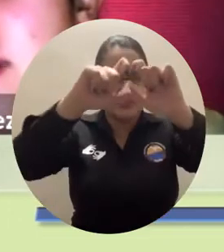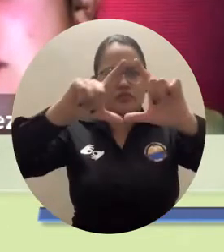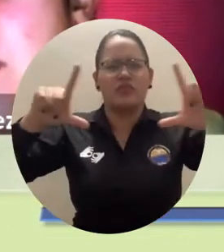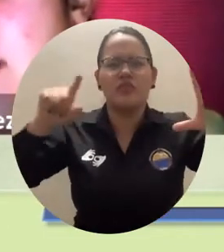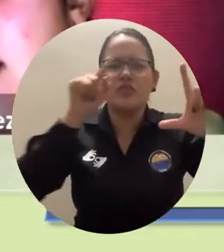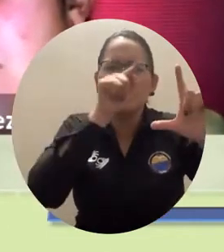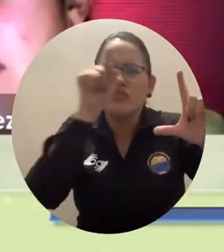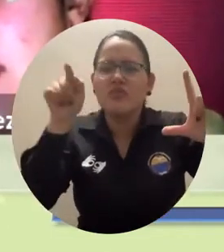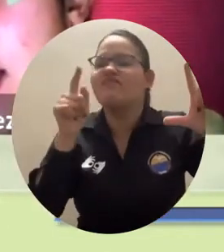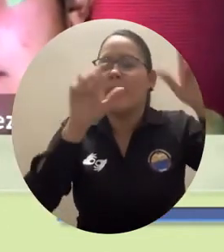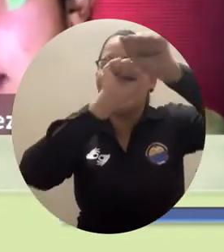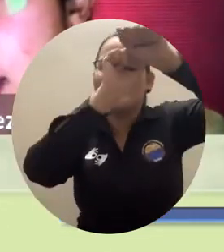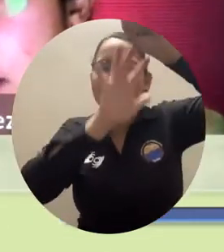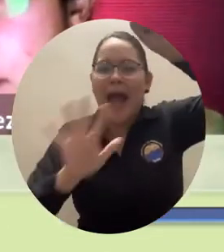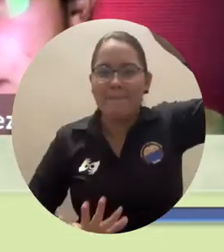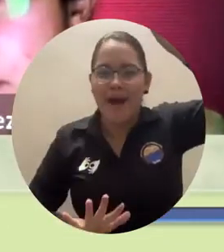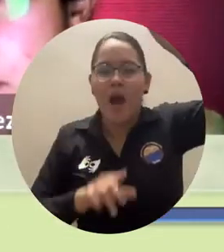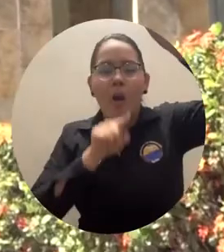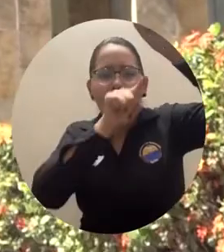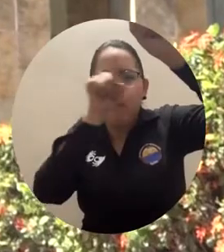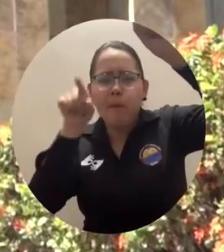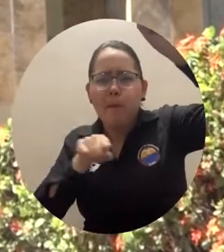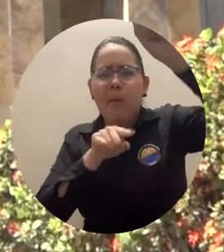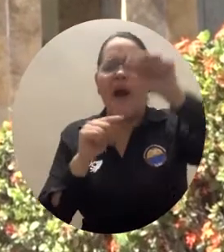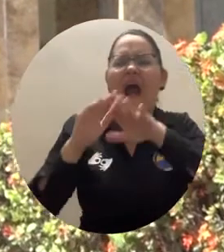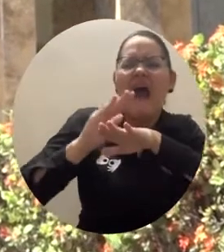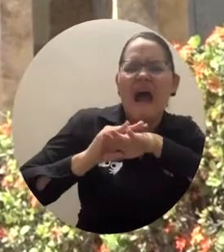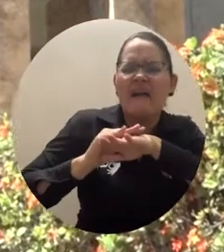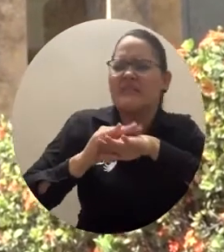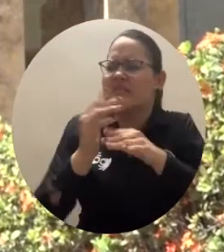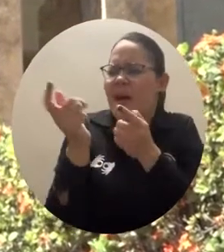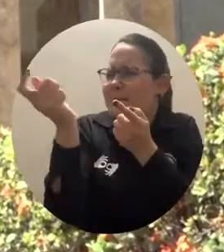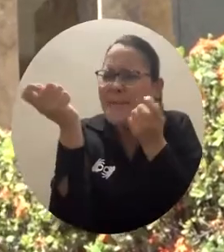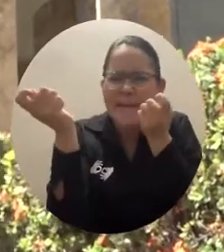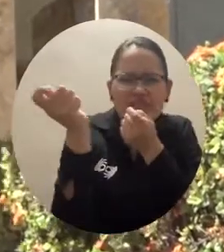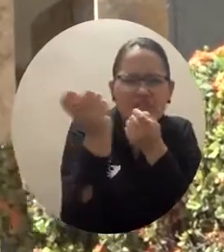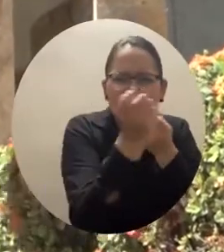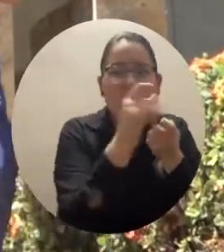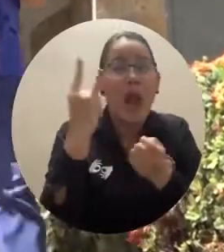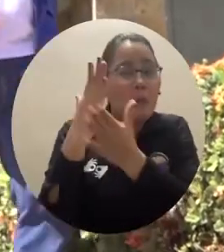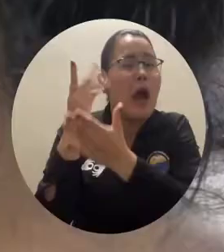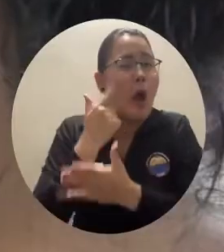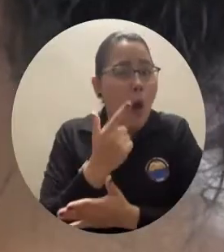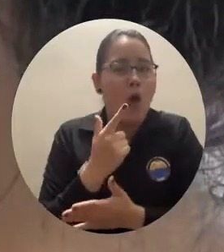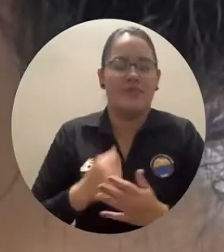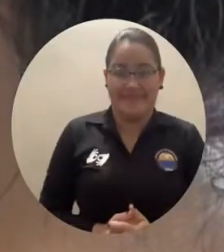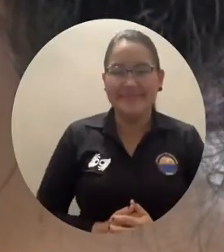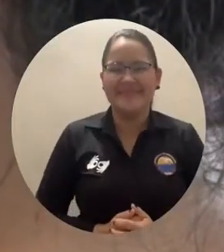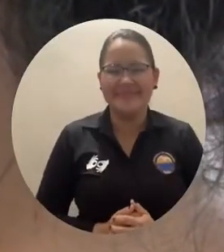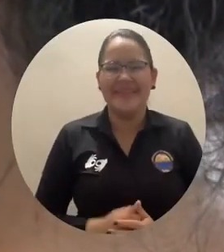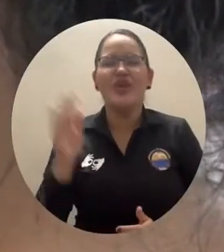zonas de riesgo en que se encuentra la universidad del magdalena el proyecto que fue seleccionado en la convocatoria para conformar un listado de